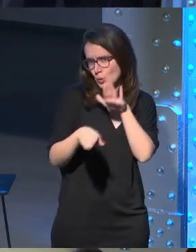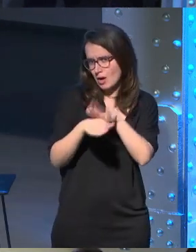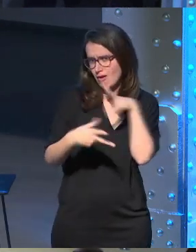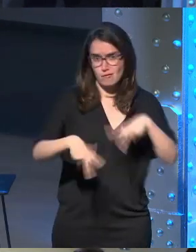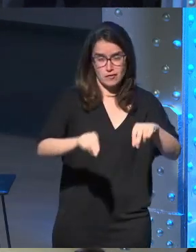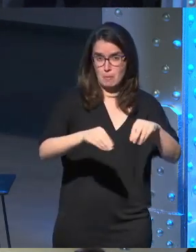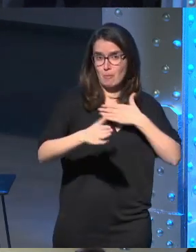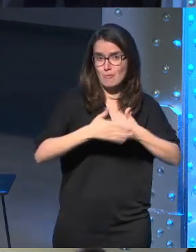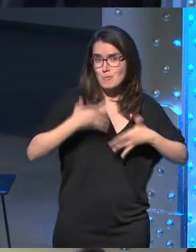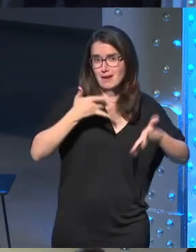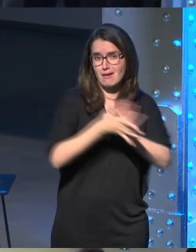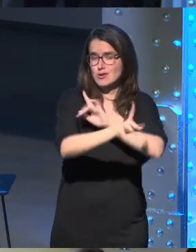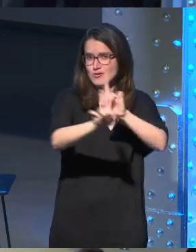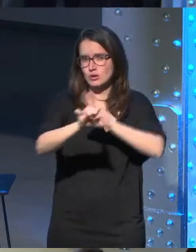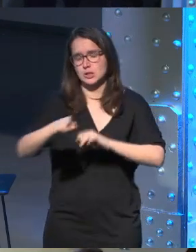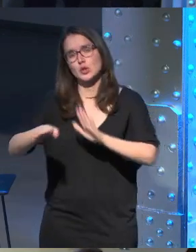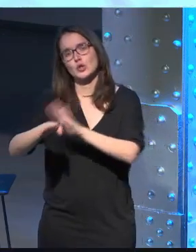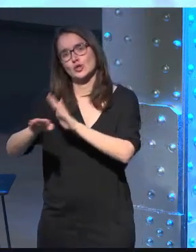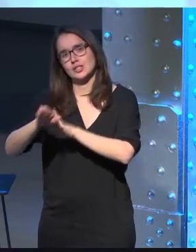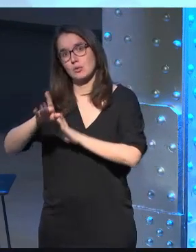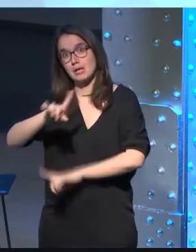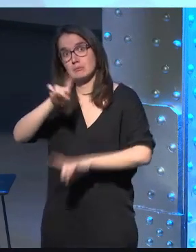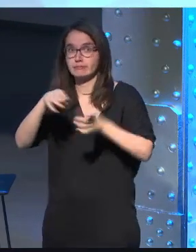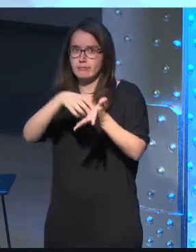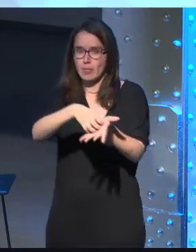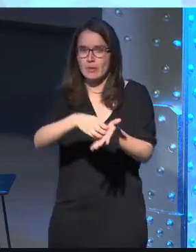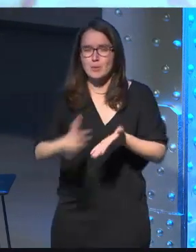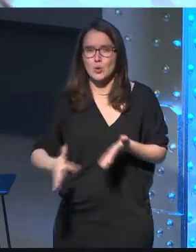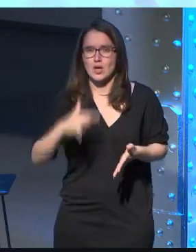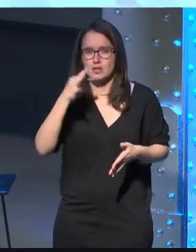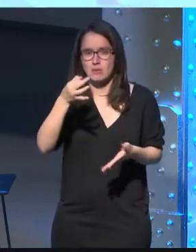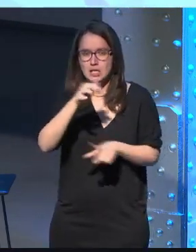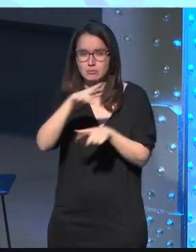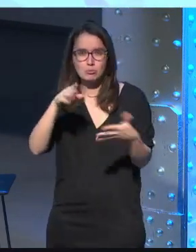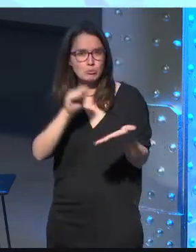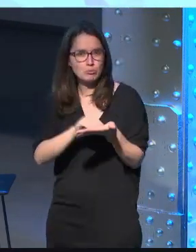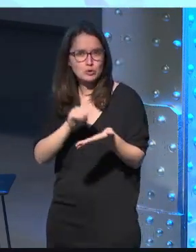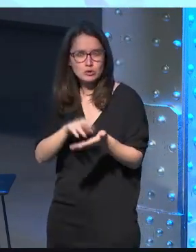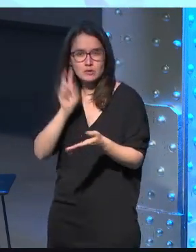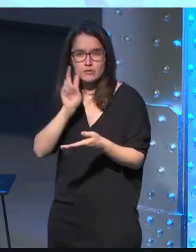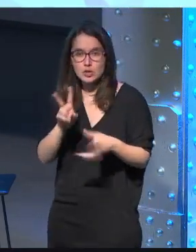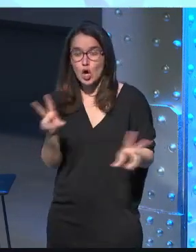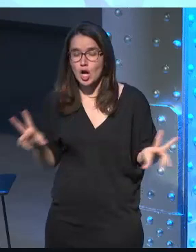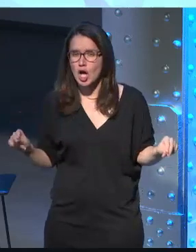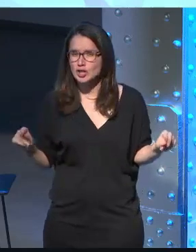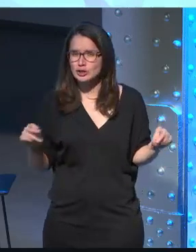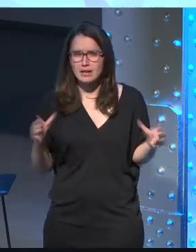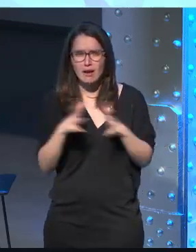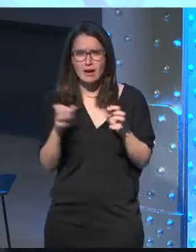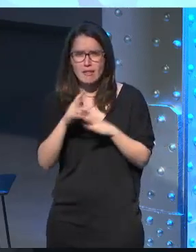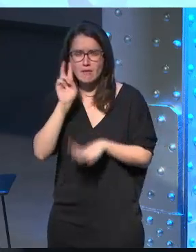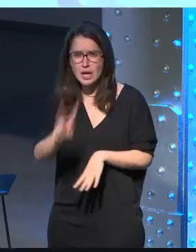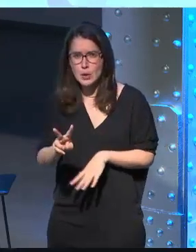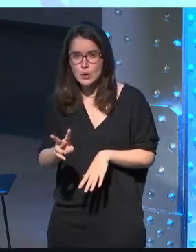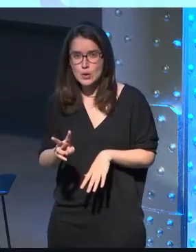mantener ahí la interrogación pero además muchos de vosotros cuando lo estaba viendo yo hostia que ganas de verlo que ganas de